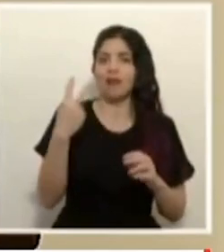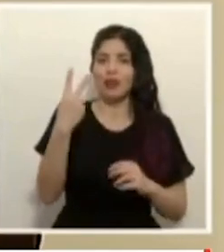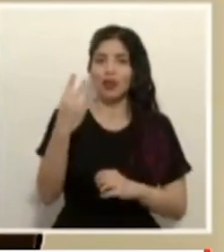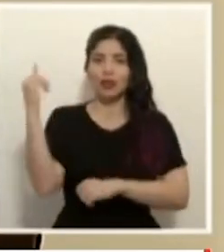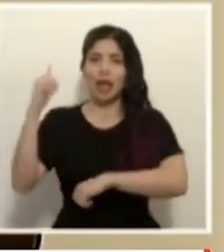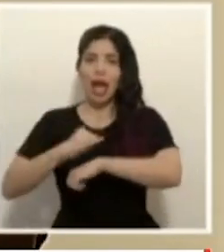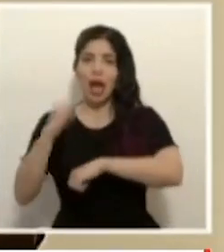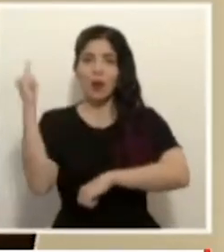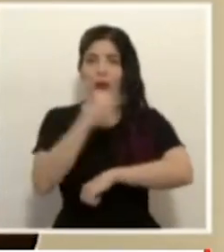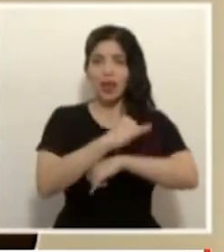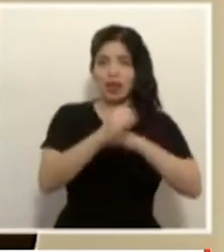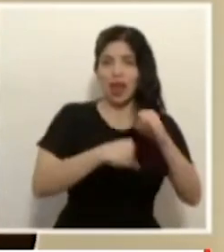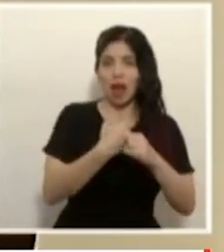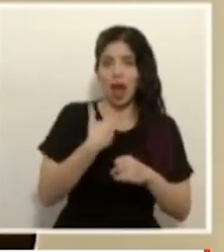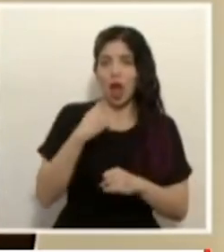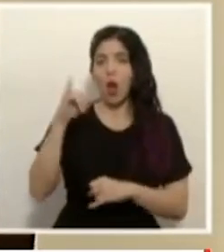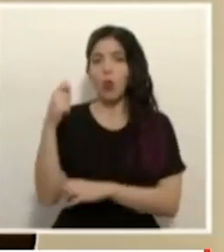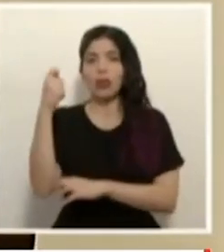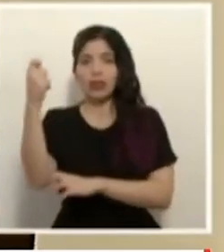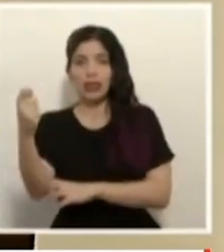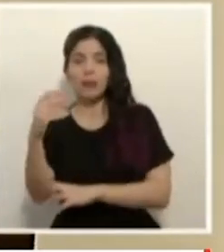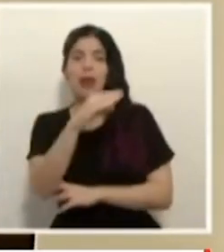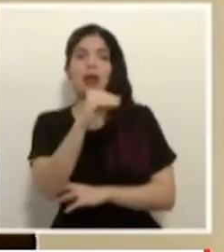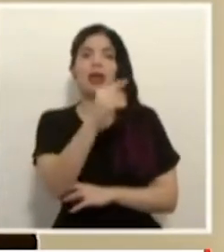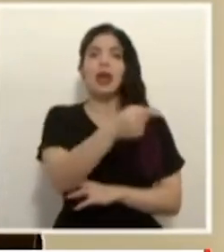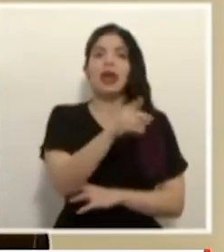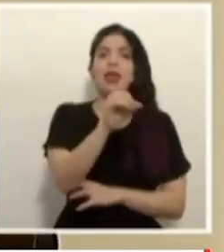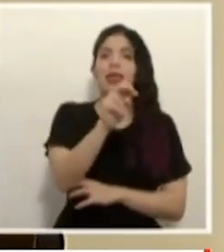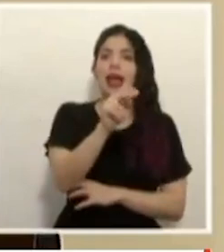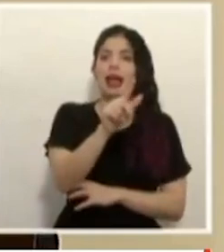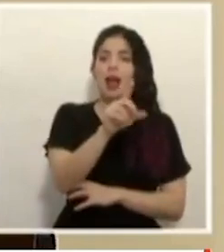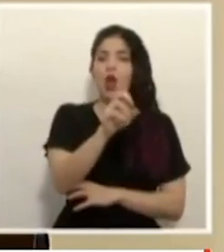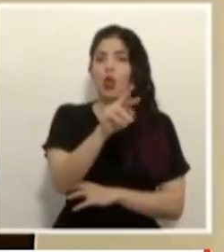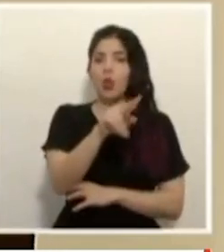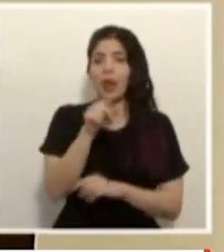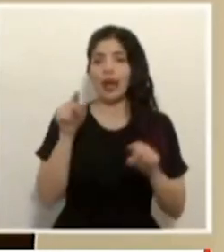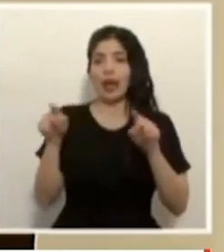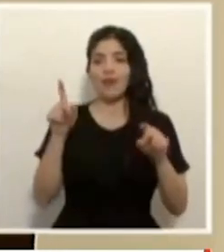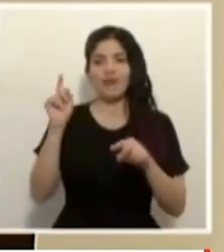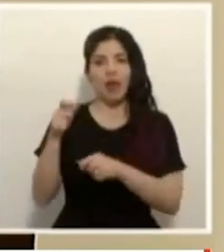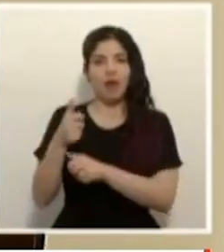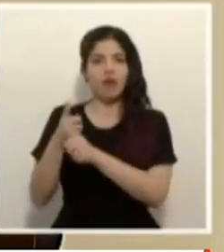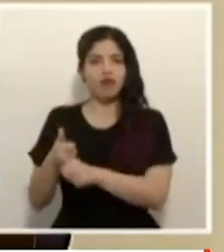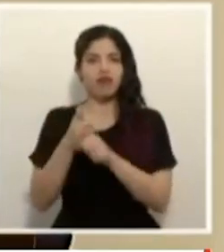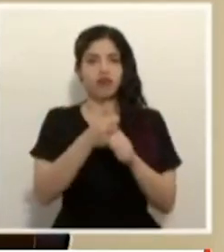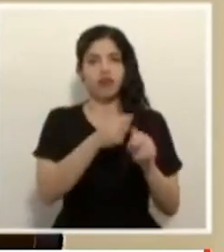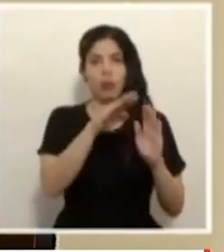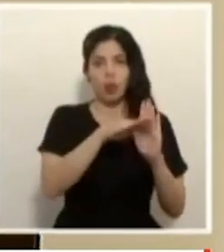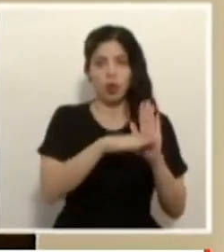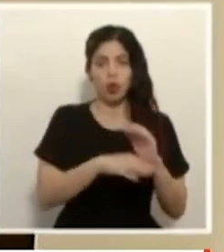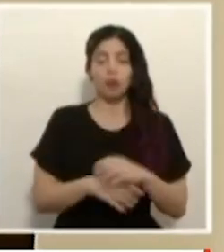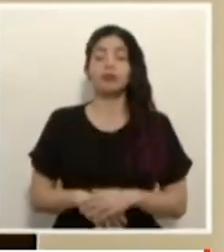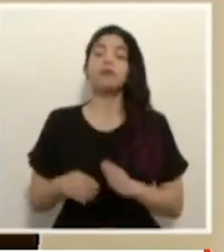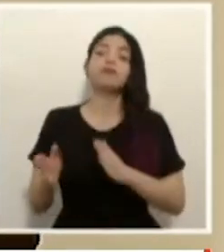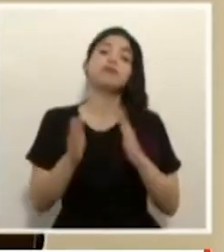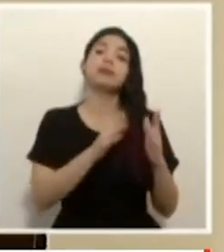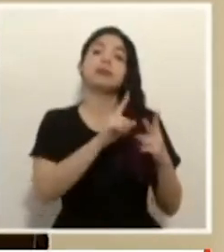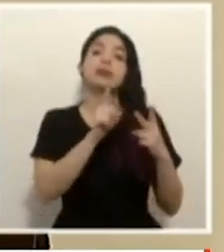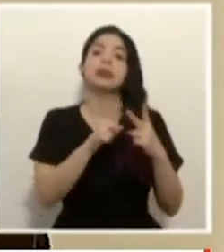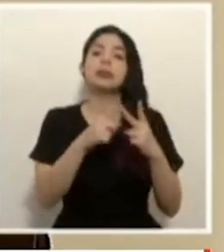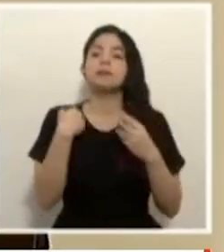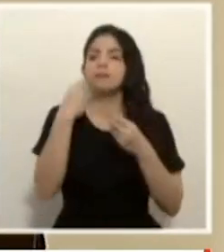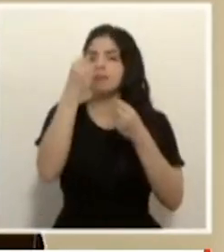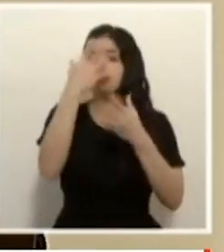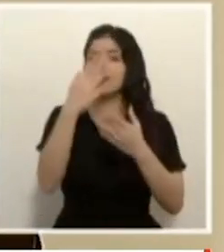internacionales Juan Santamaría y Daniel Edober Quiroz. En segunda instancia, quiero comunicar algunos cambios en